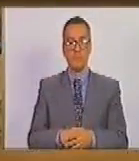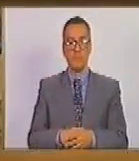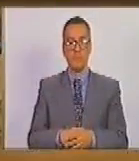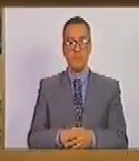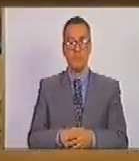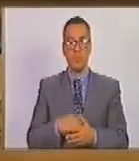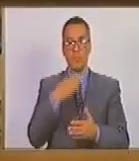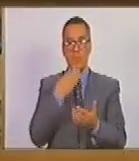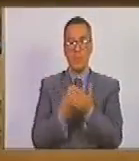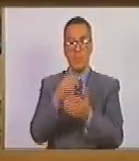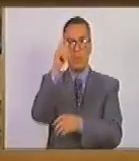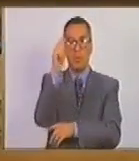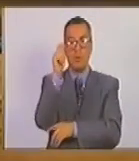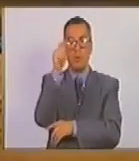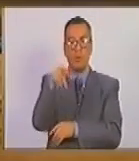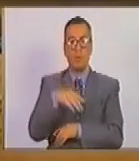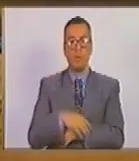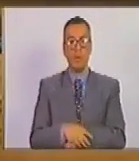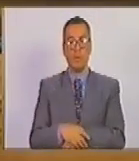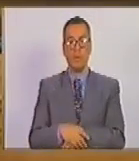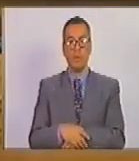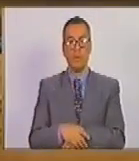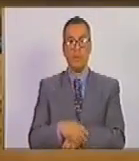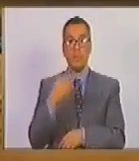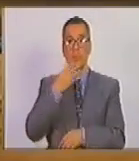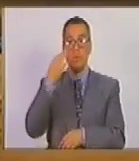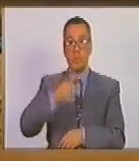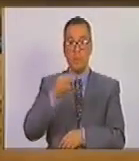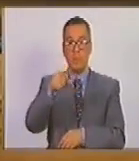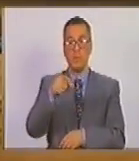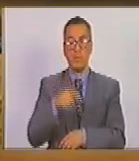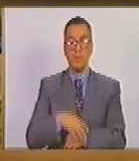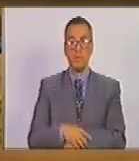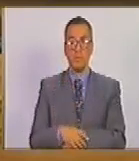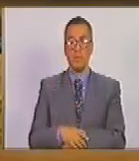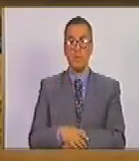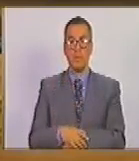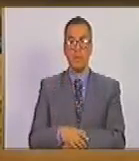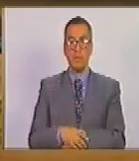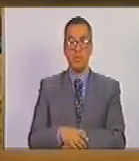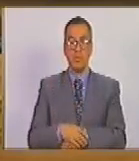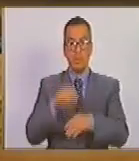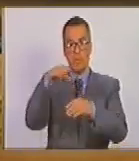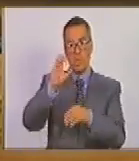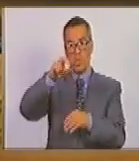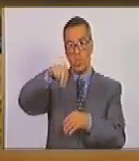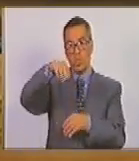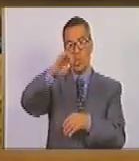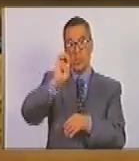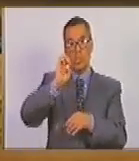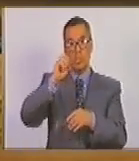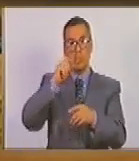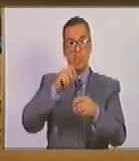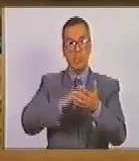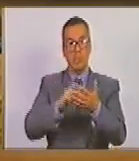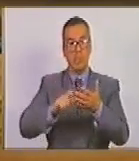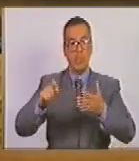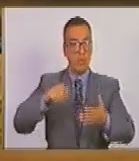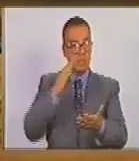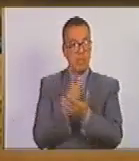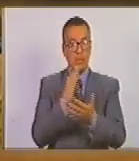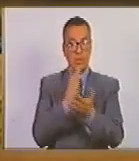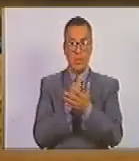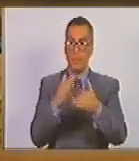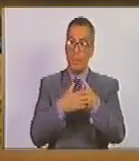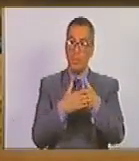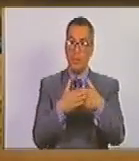Gracias, diputado. Es cierto que el registro electoral es permanente, es decir, está siempre